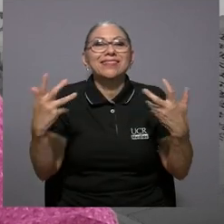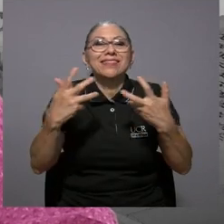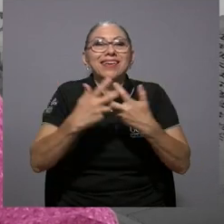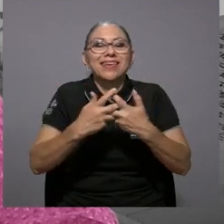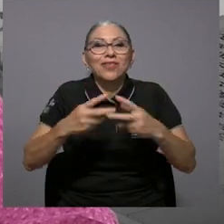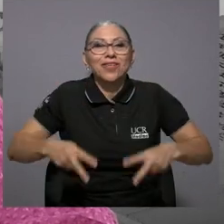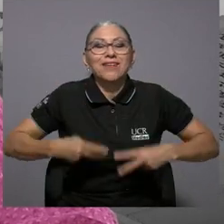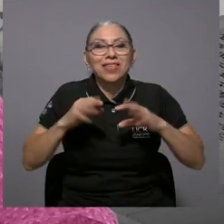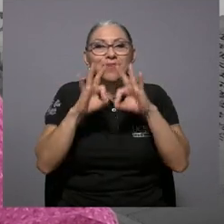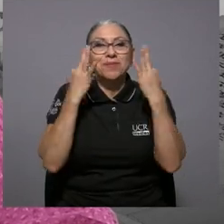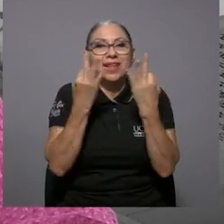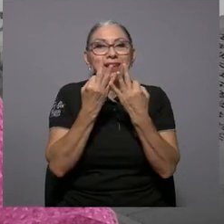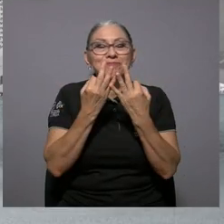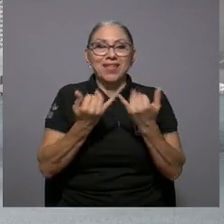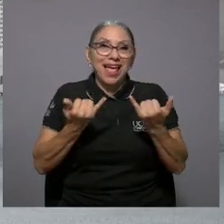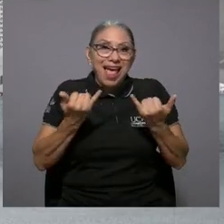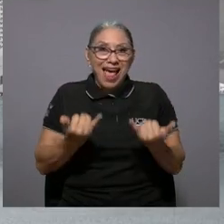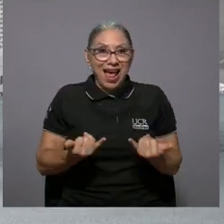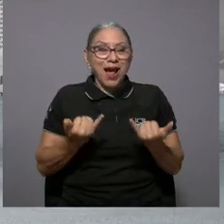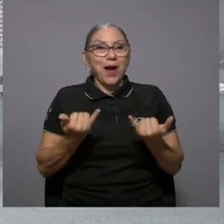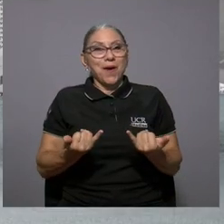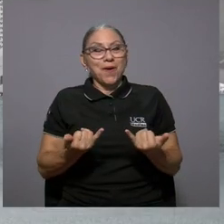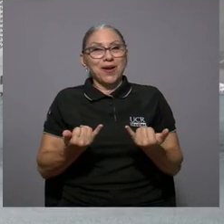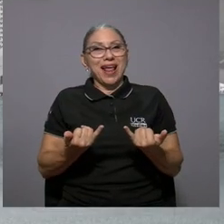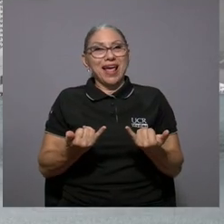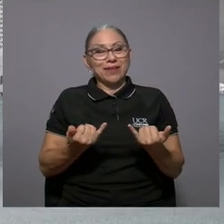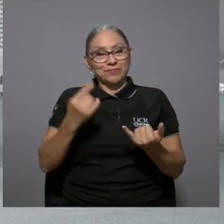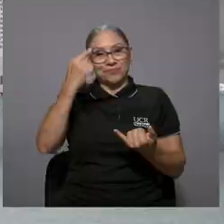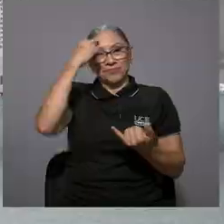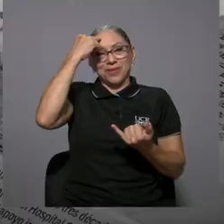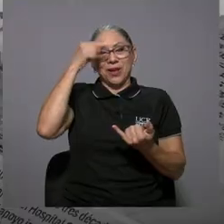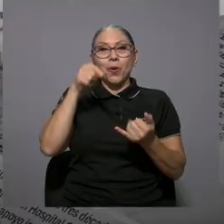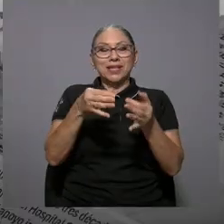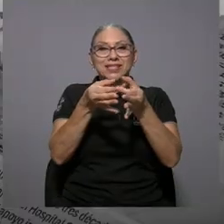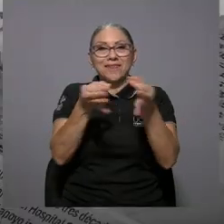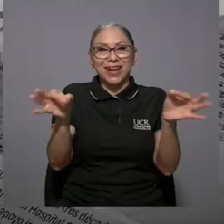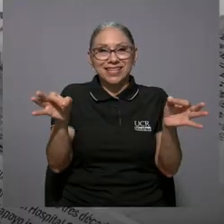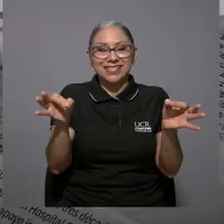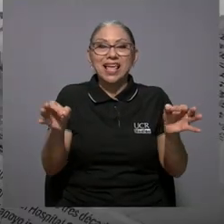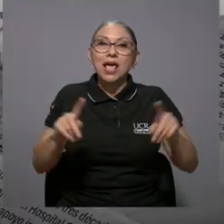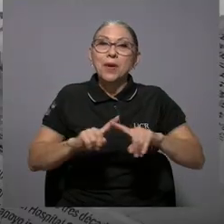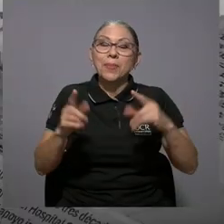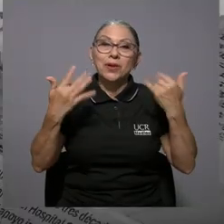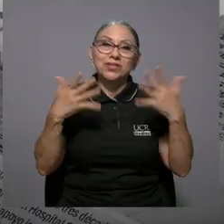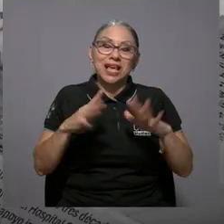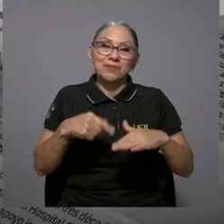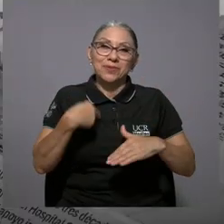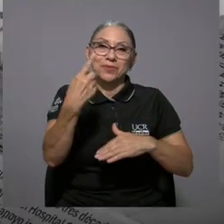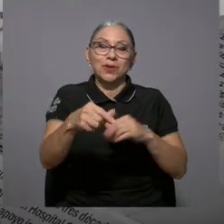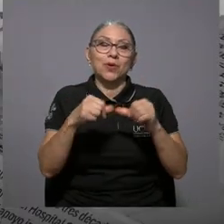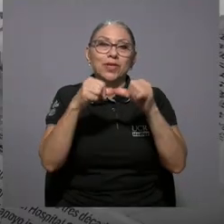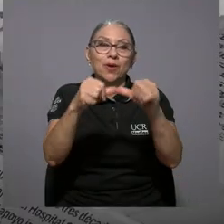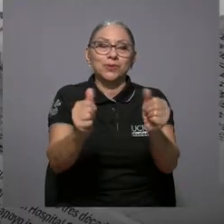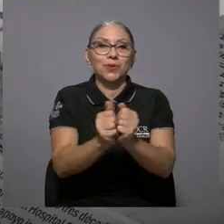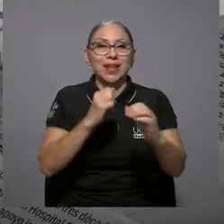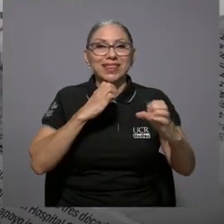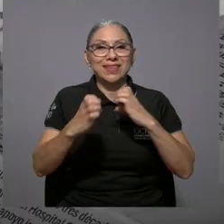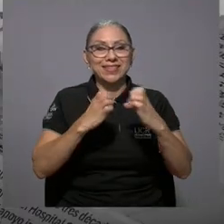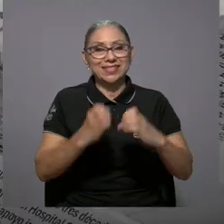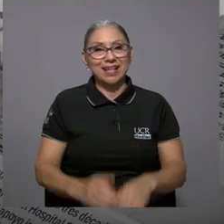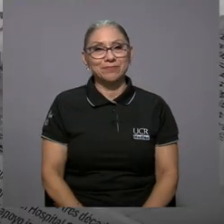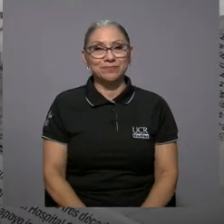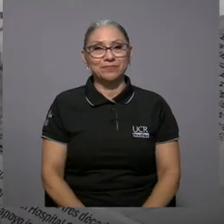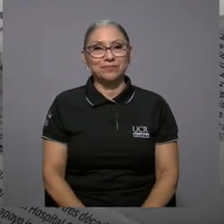ese tejido de la vida familiar nos vamos a quedar ahora con esta frase de doña Marjorie